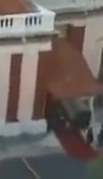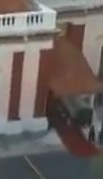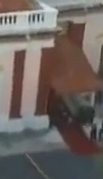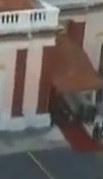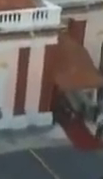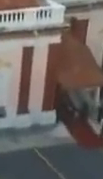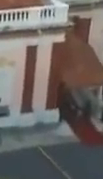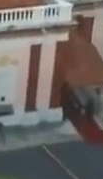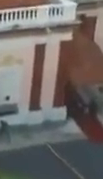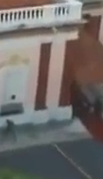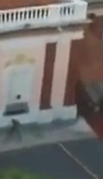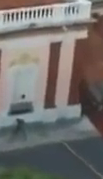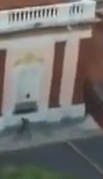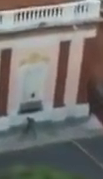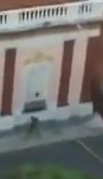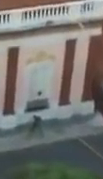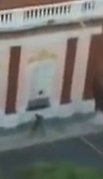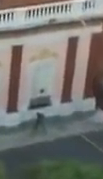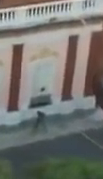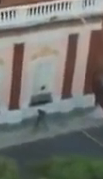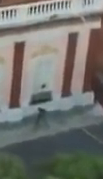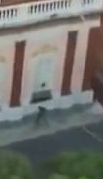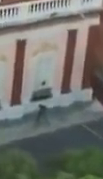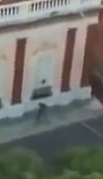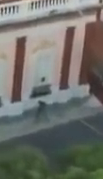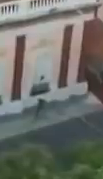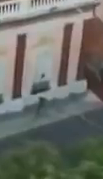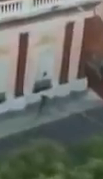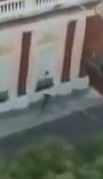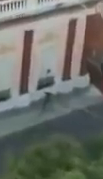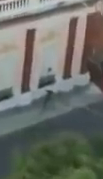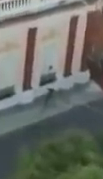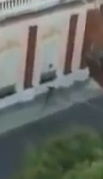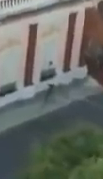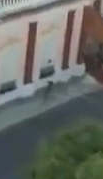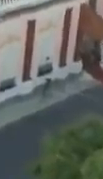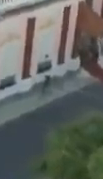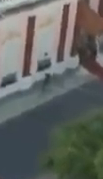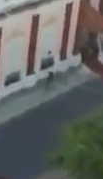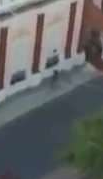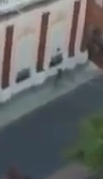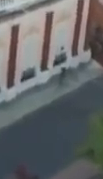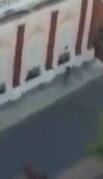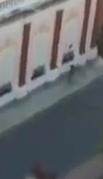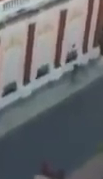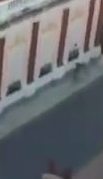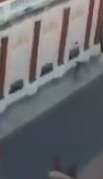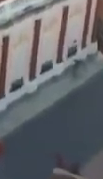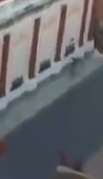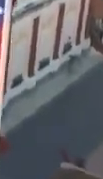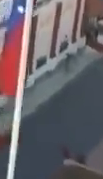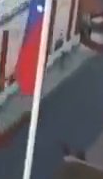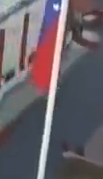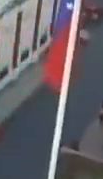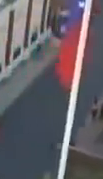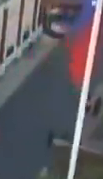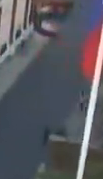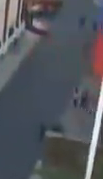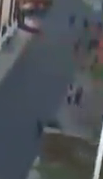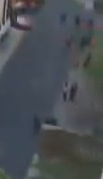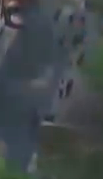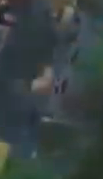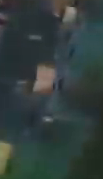trabajo estará enmarcada en el desarrollo de proyectos desde el Consejo Federal de Gobierno que